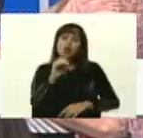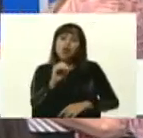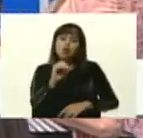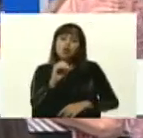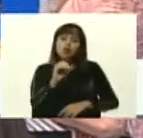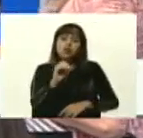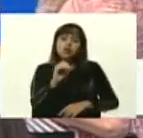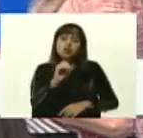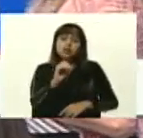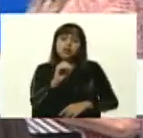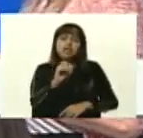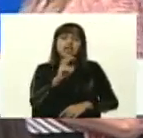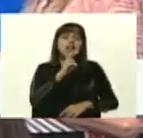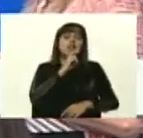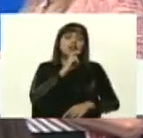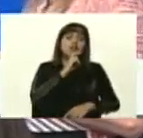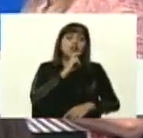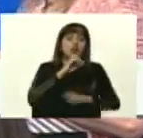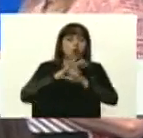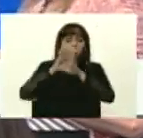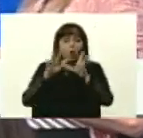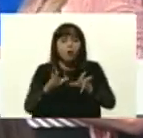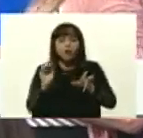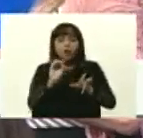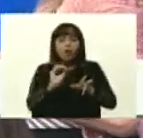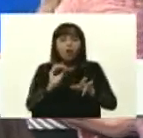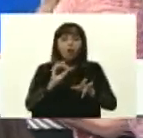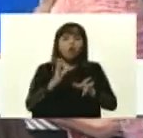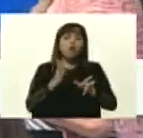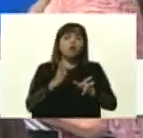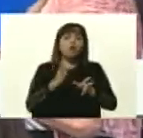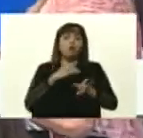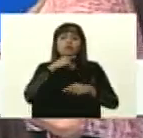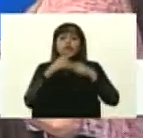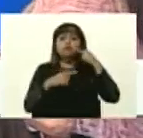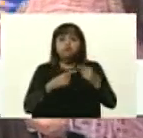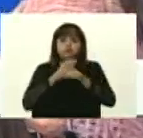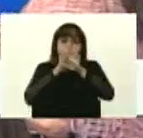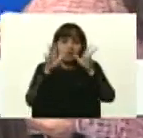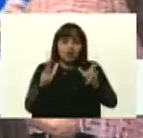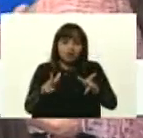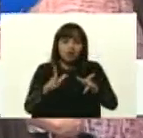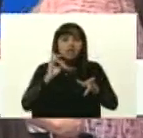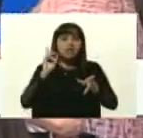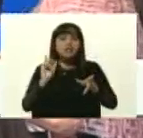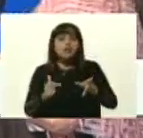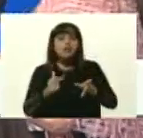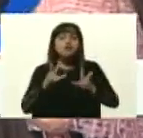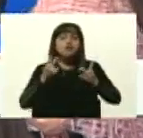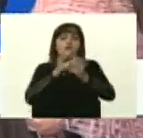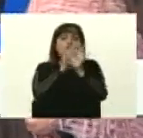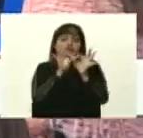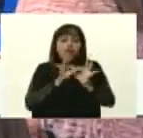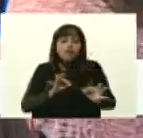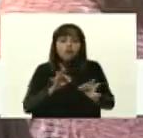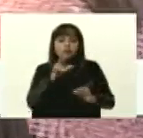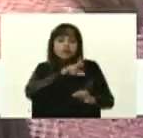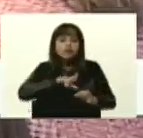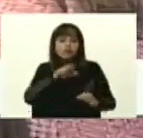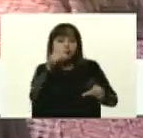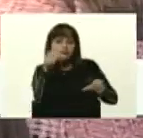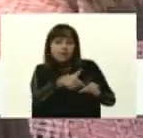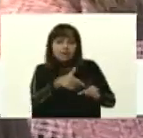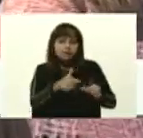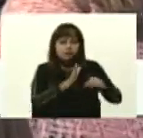plata, además de un compuesto polimérico que le da innovación a las nuevas formulaciones de estos productos.